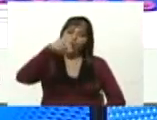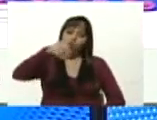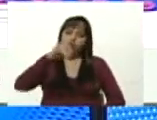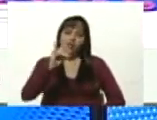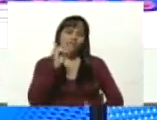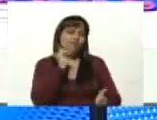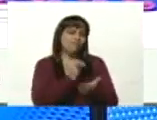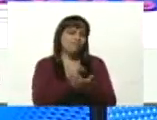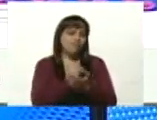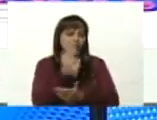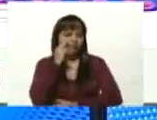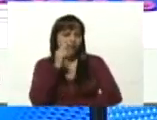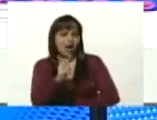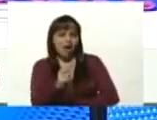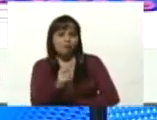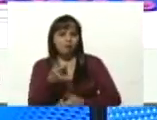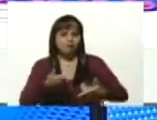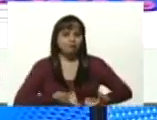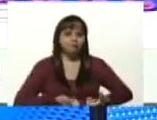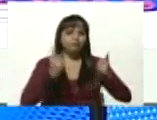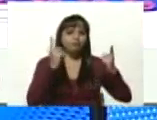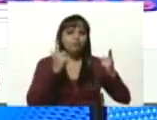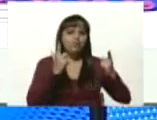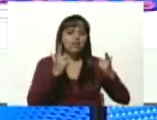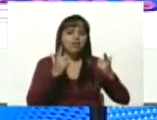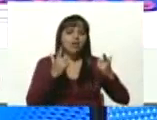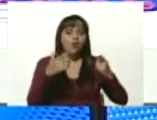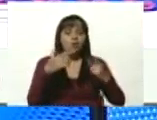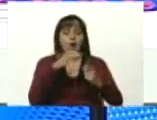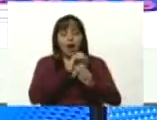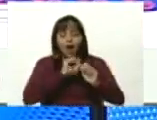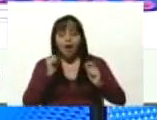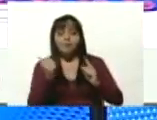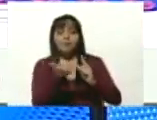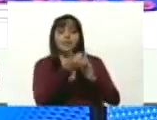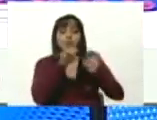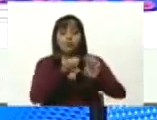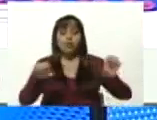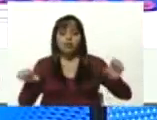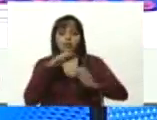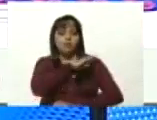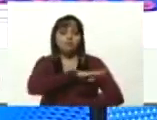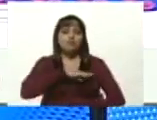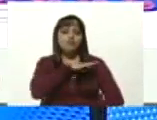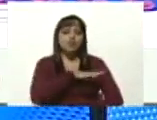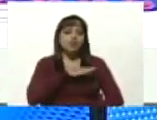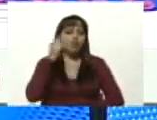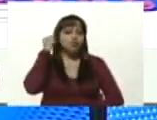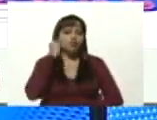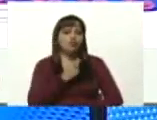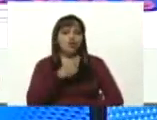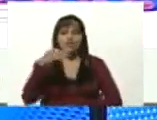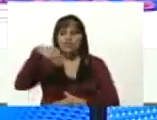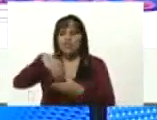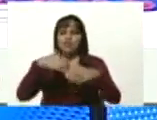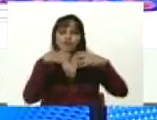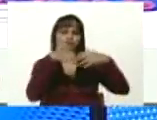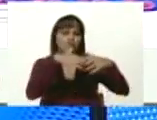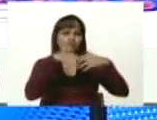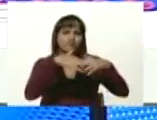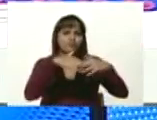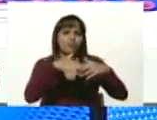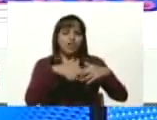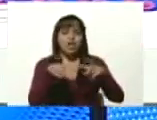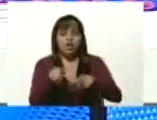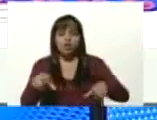veamos la apertura de un ambiente educativo de la misión Sucre en las fábricas e instalaciones